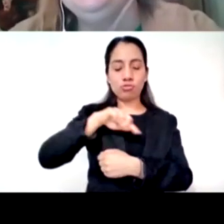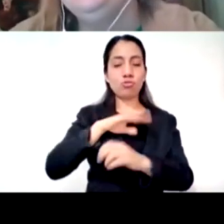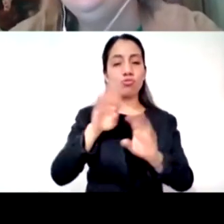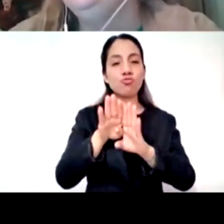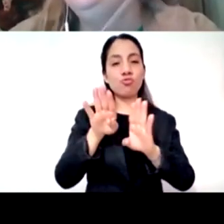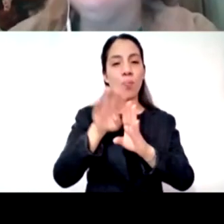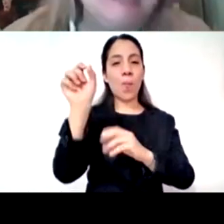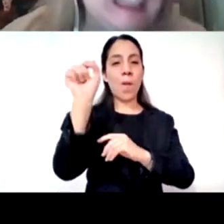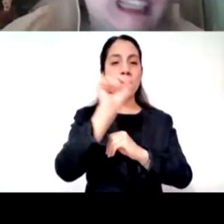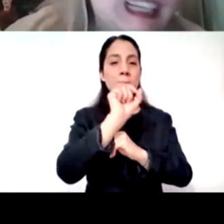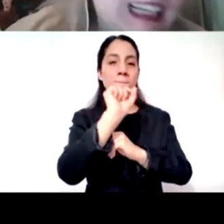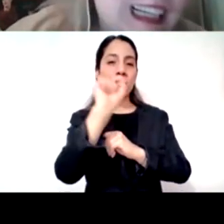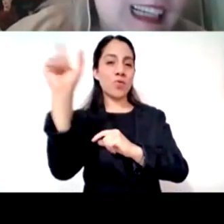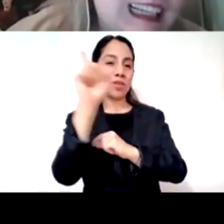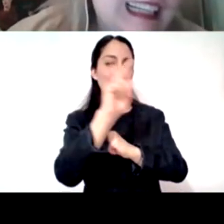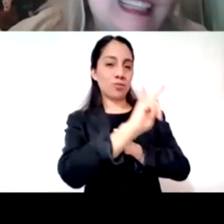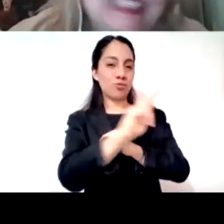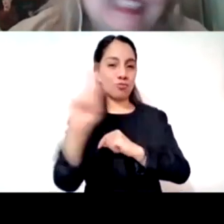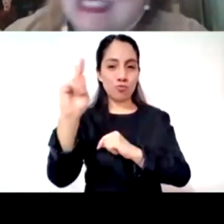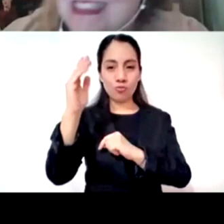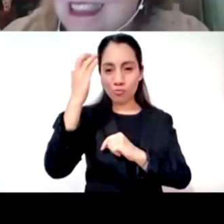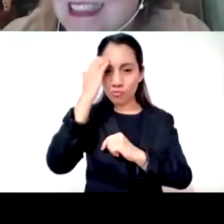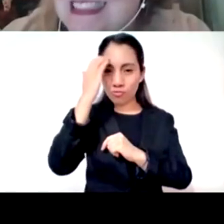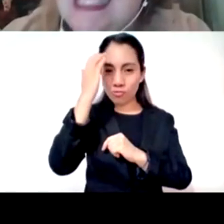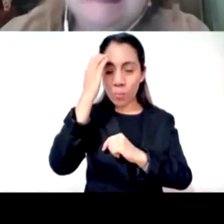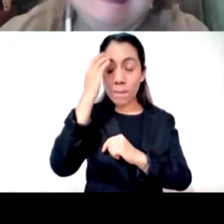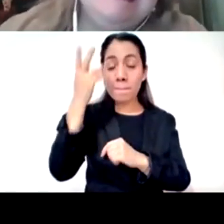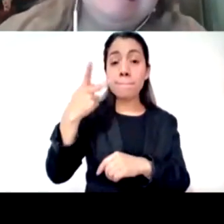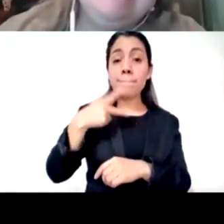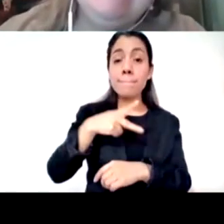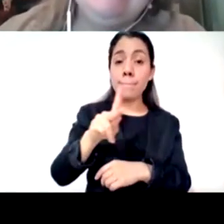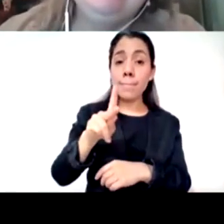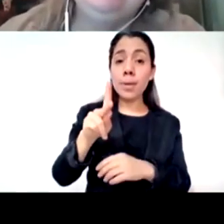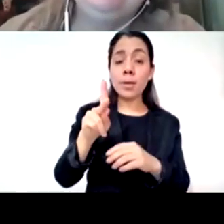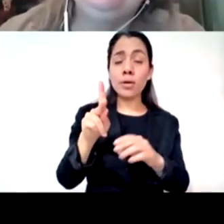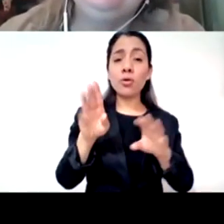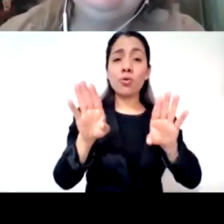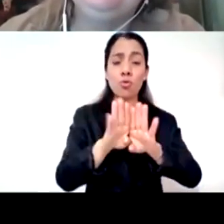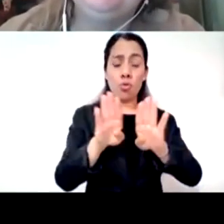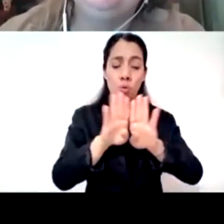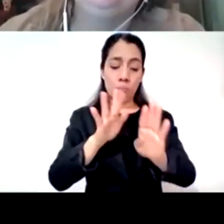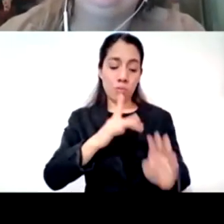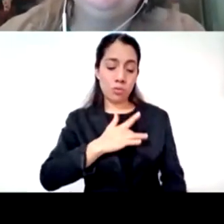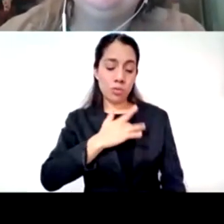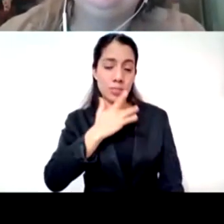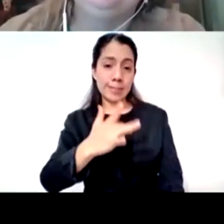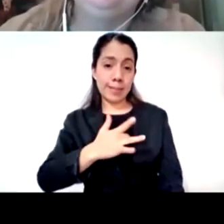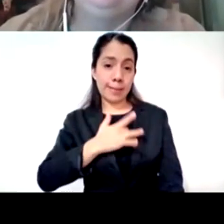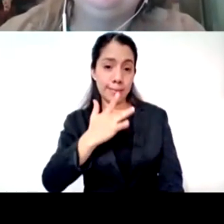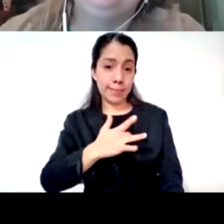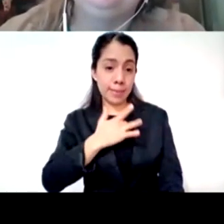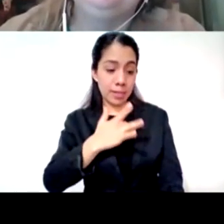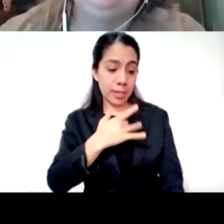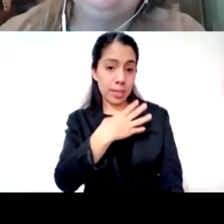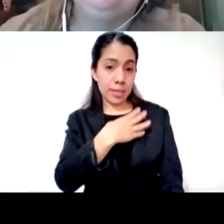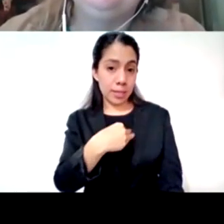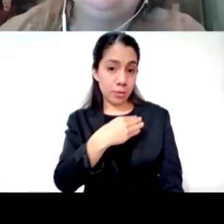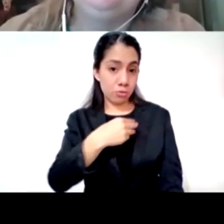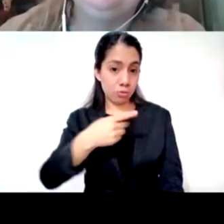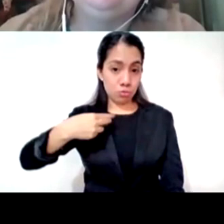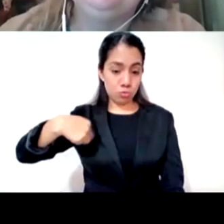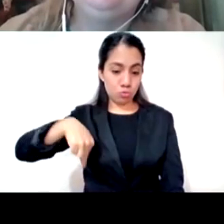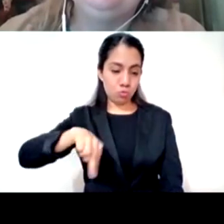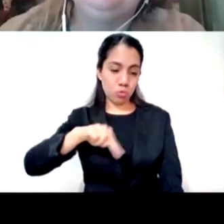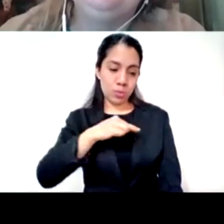y este y en este ejercicio dice ¿cómo no hacer menos los sentimientos de los hijos cuando les decimos vamos